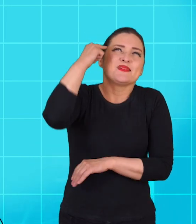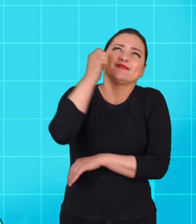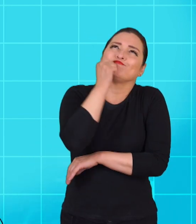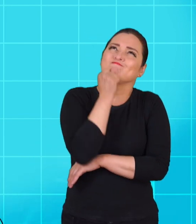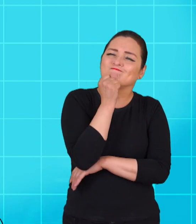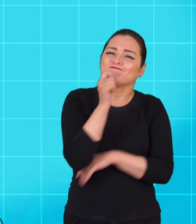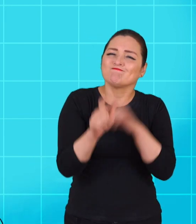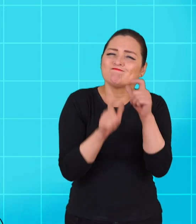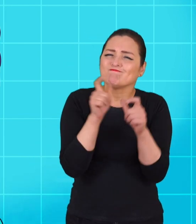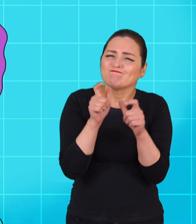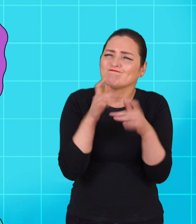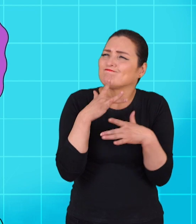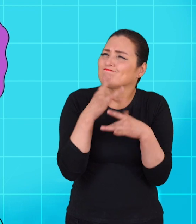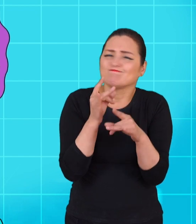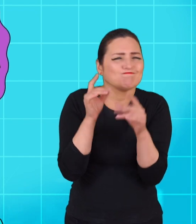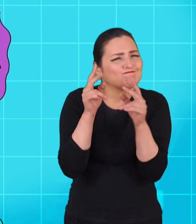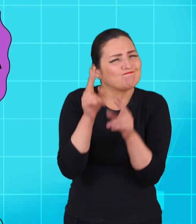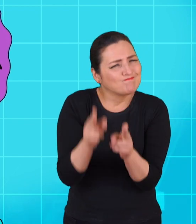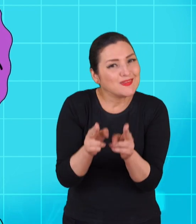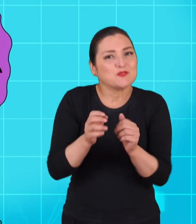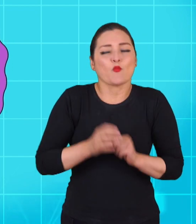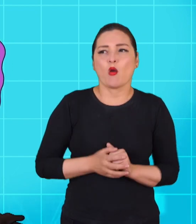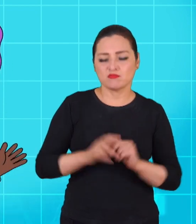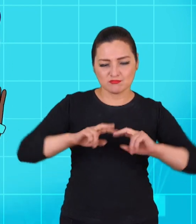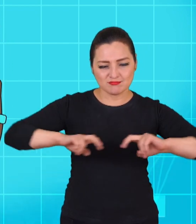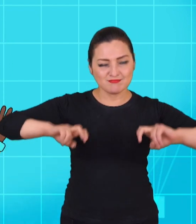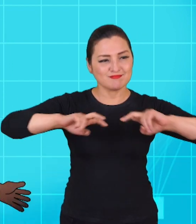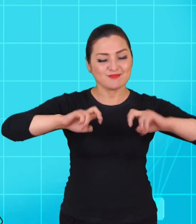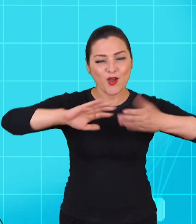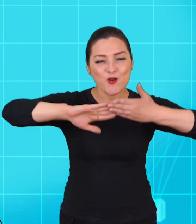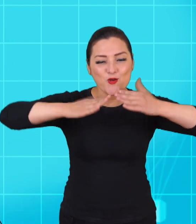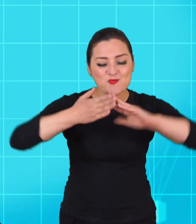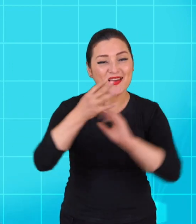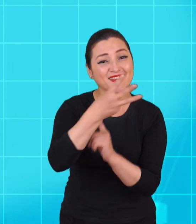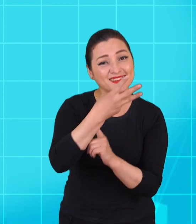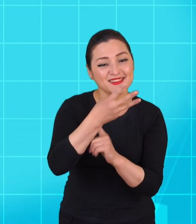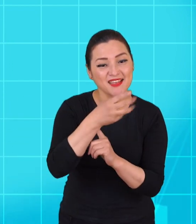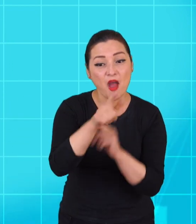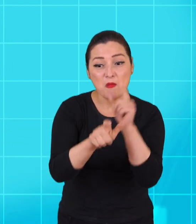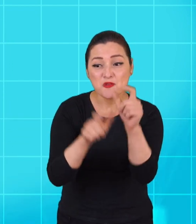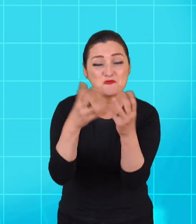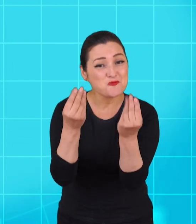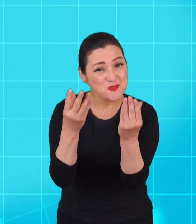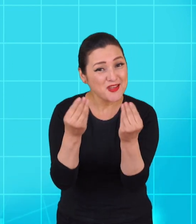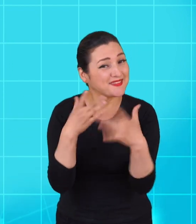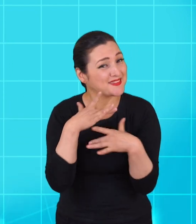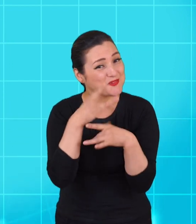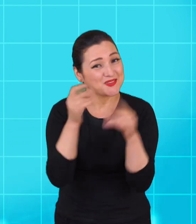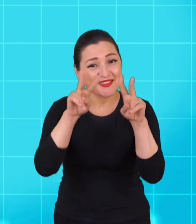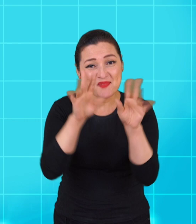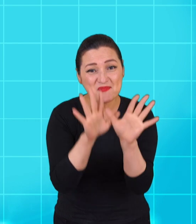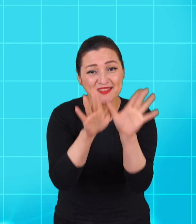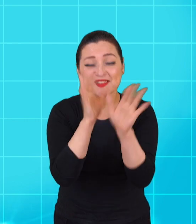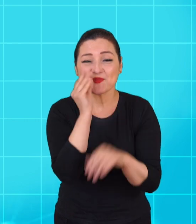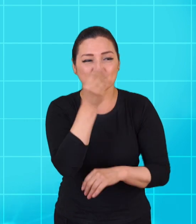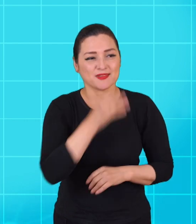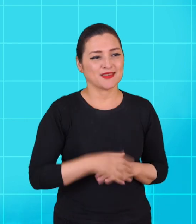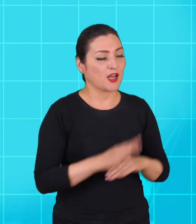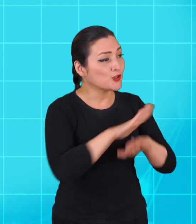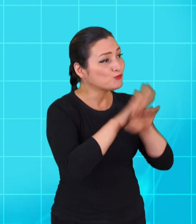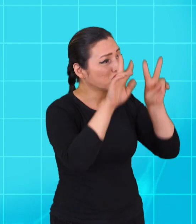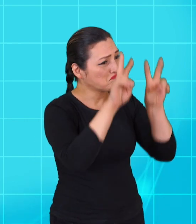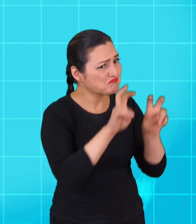haber más gente como yo. Investigué un poco y encontré a esta comunidad. En las comunidades digitales se habla de muchos temas,